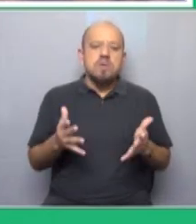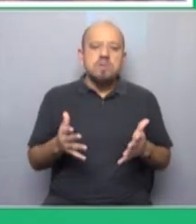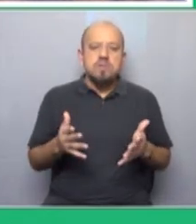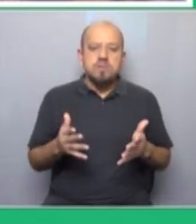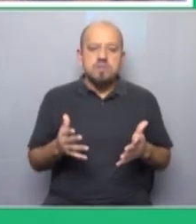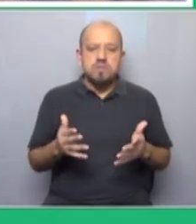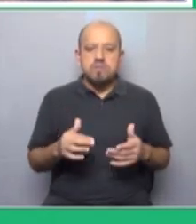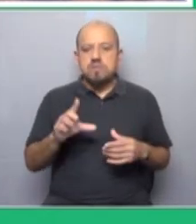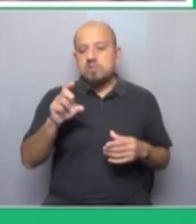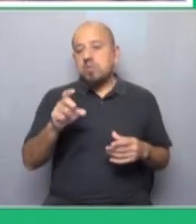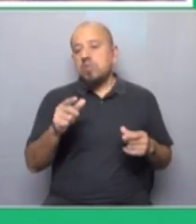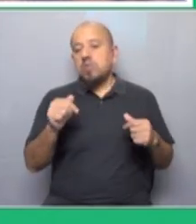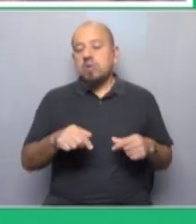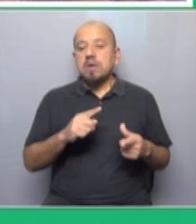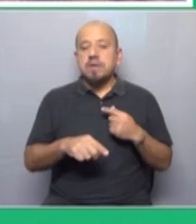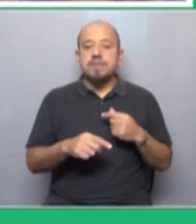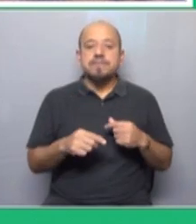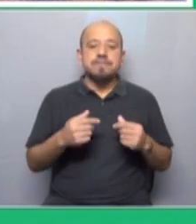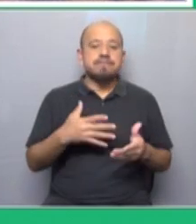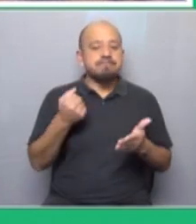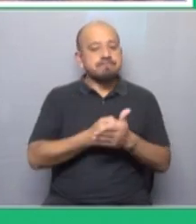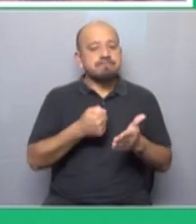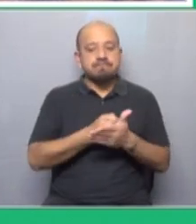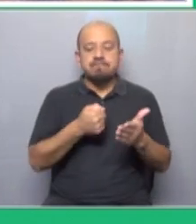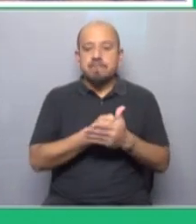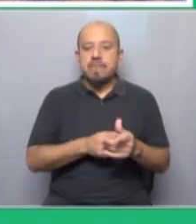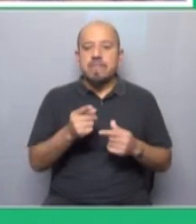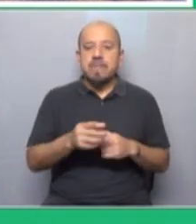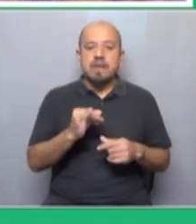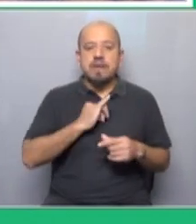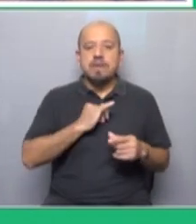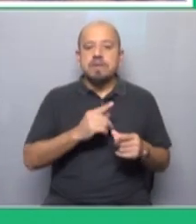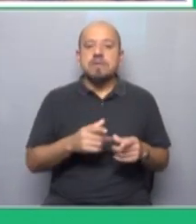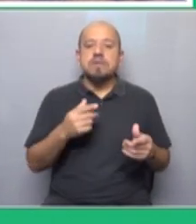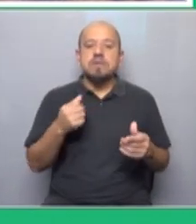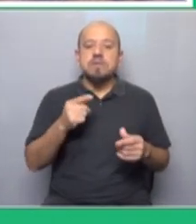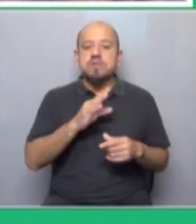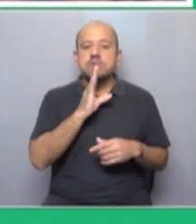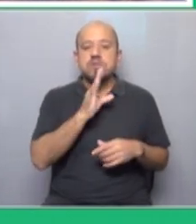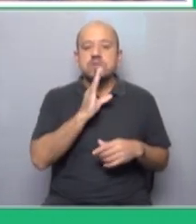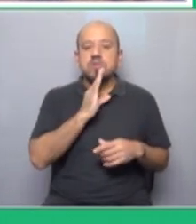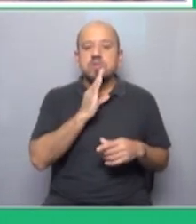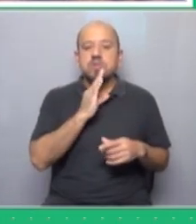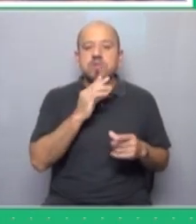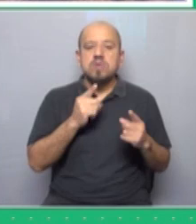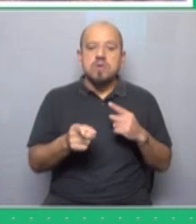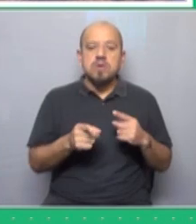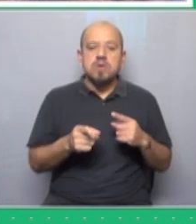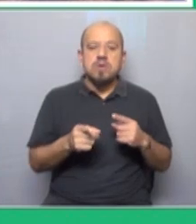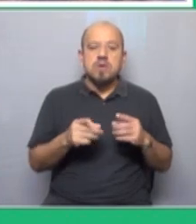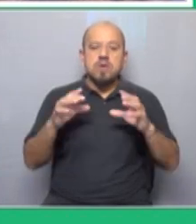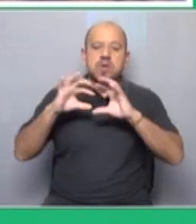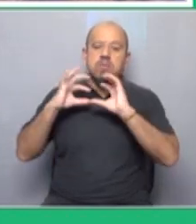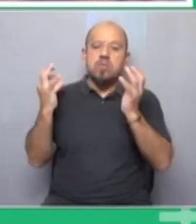alguna aquí la lucha de clase se está intensificando, tanto en Estados Unidos como a nivel